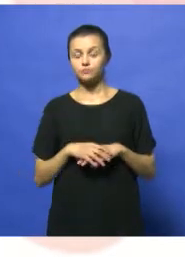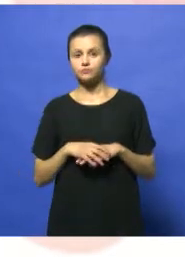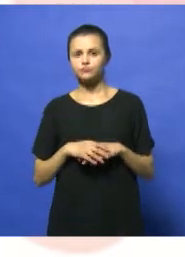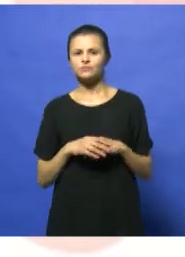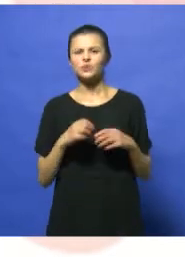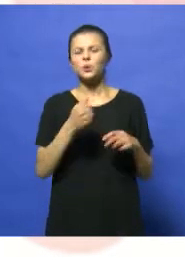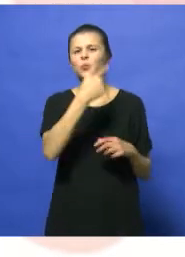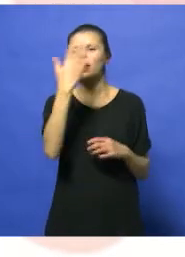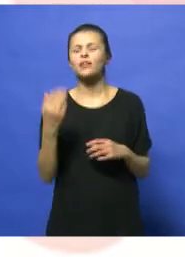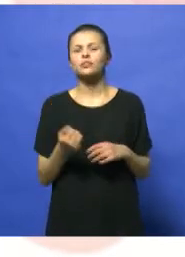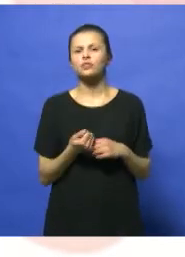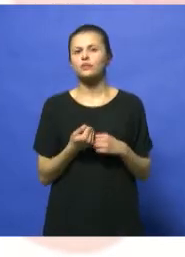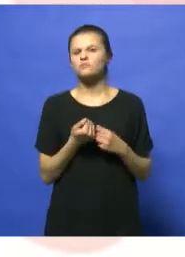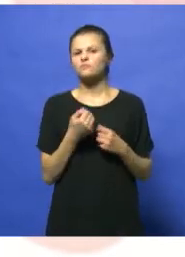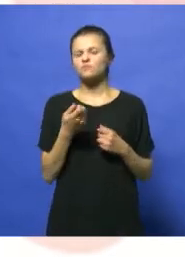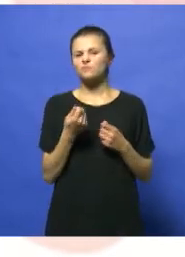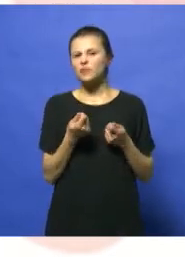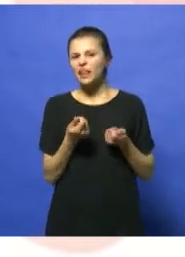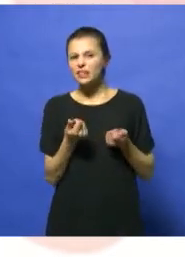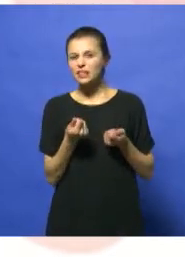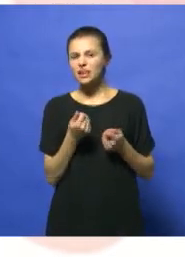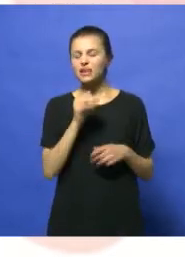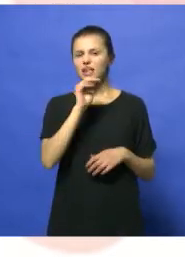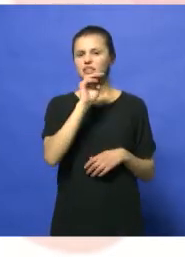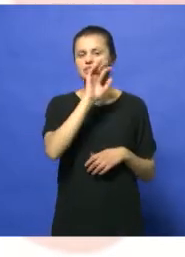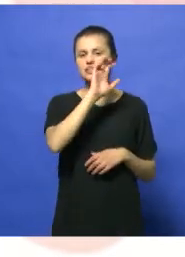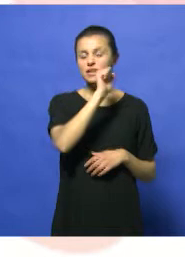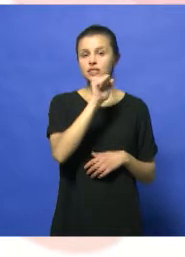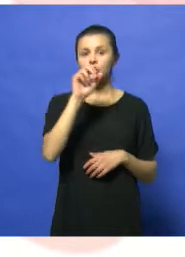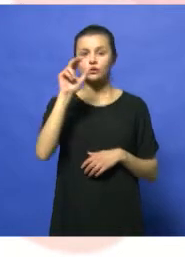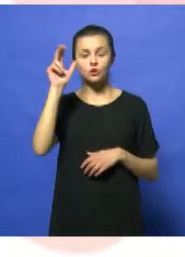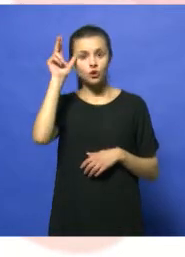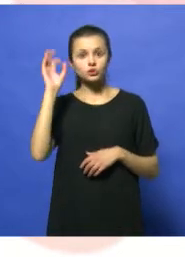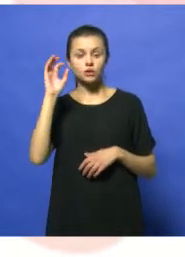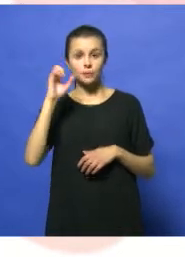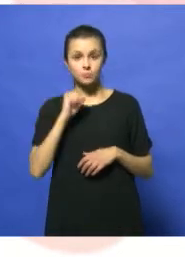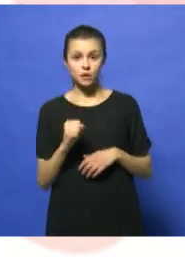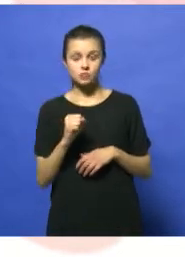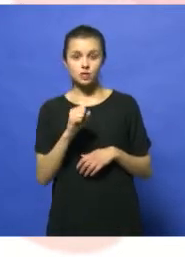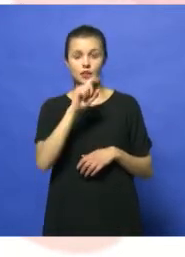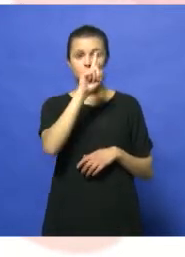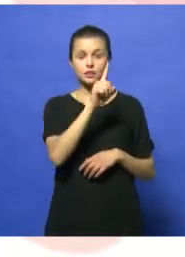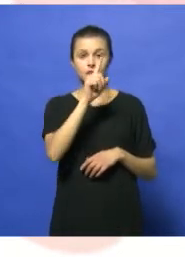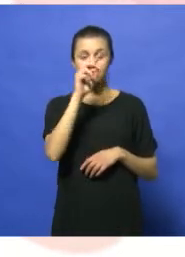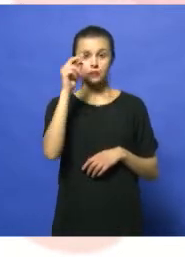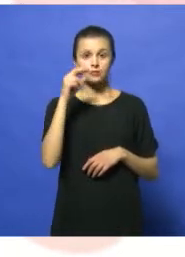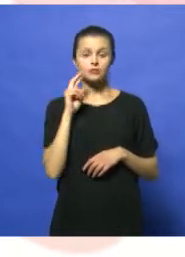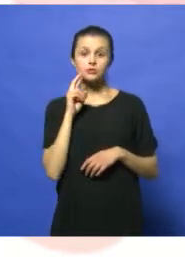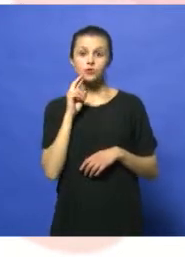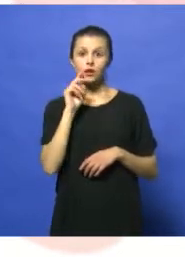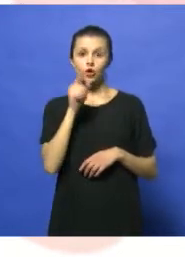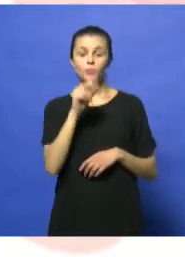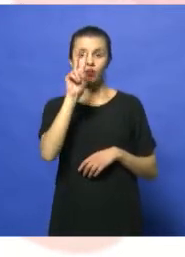promedio para el Día del Padre? ¿Quién ha hecho el regalo? 680 pesos. 19,2% por encima